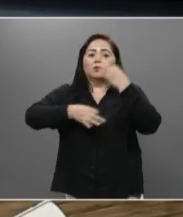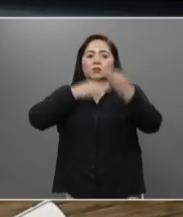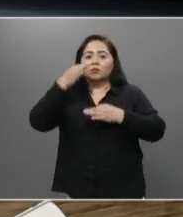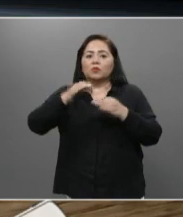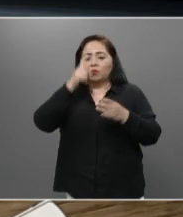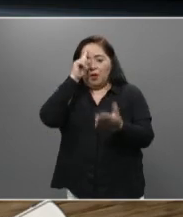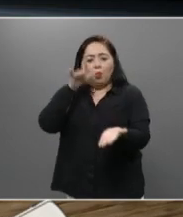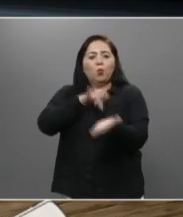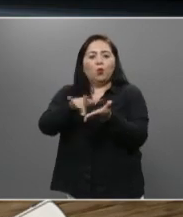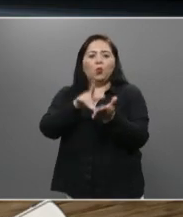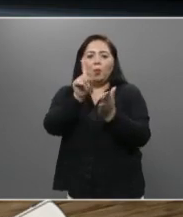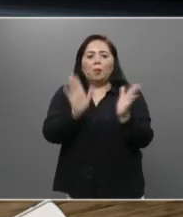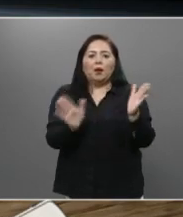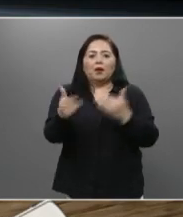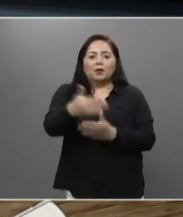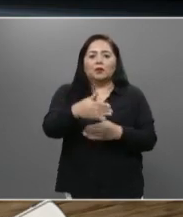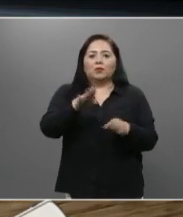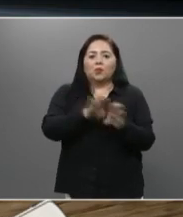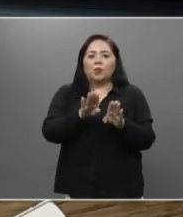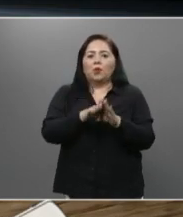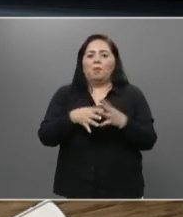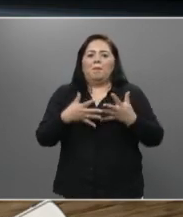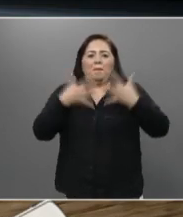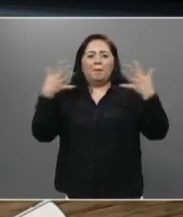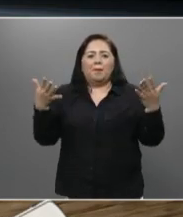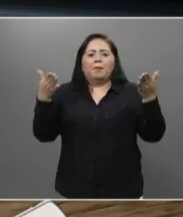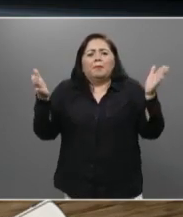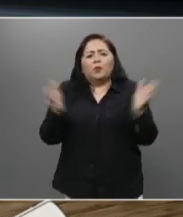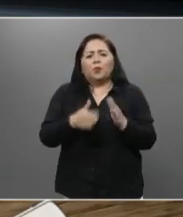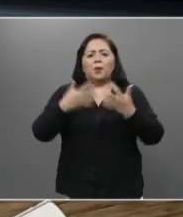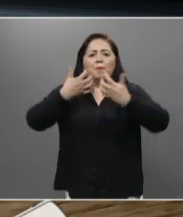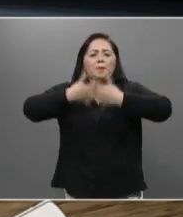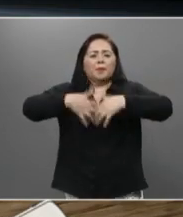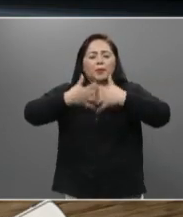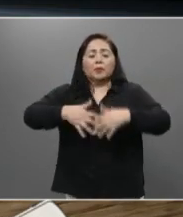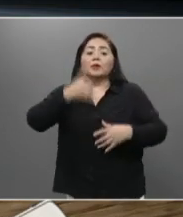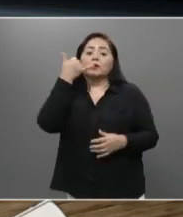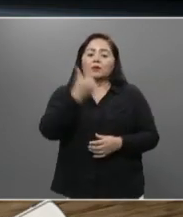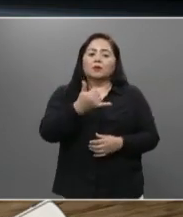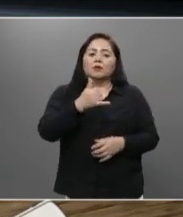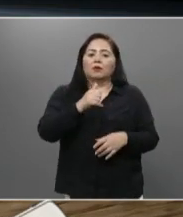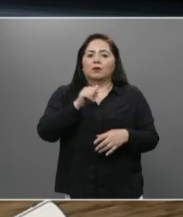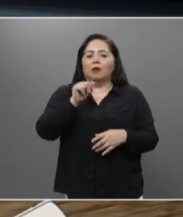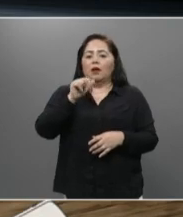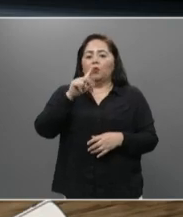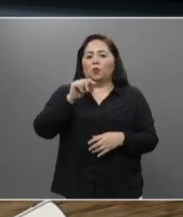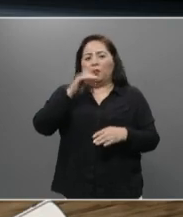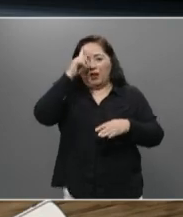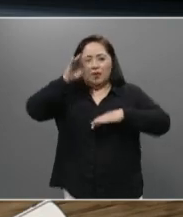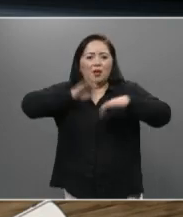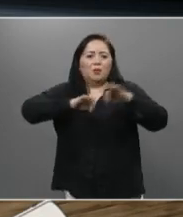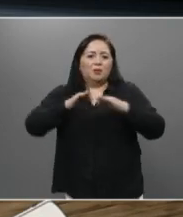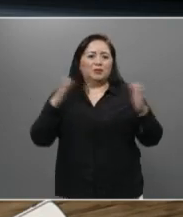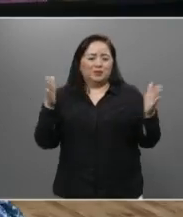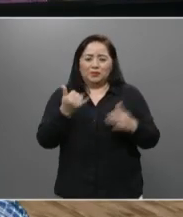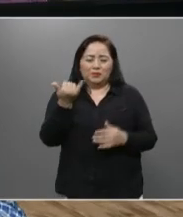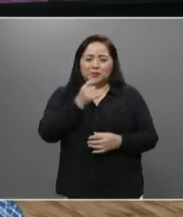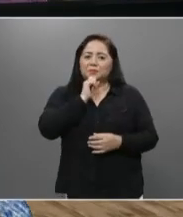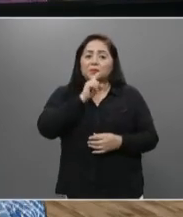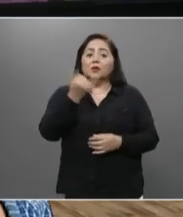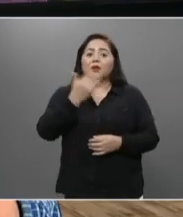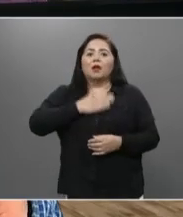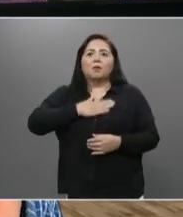acciones de apoyo a la micro y pequeña empresa y al autoempleo. También está